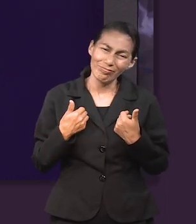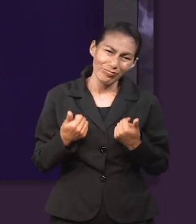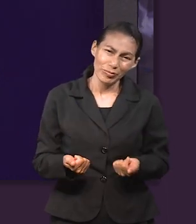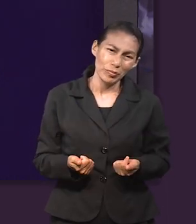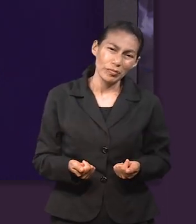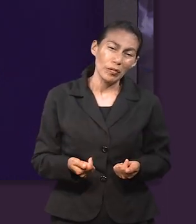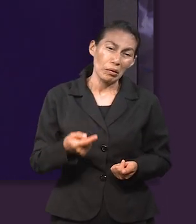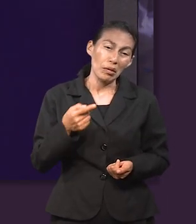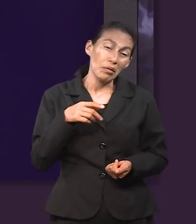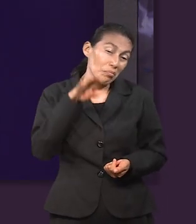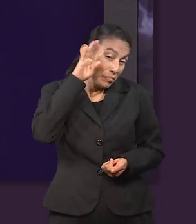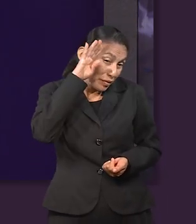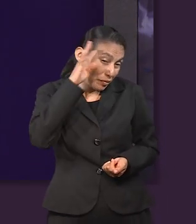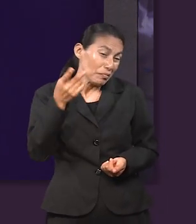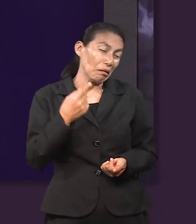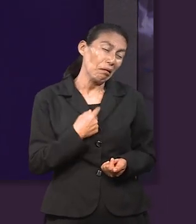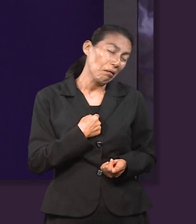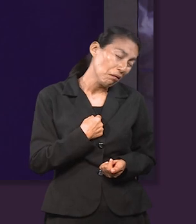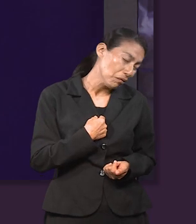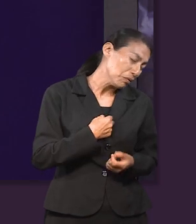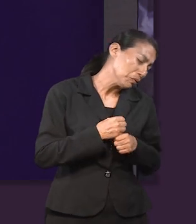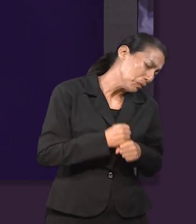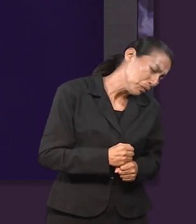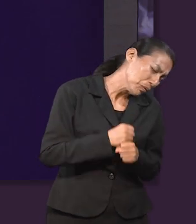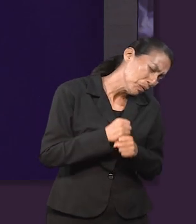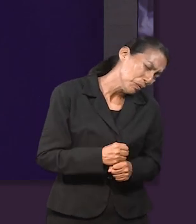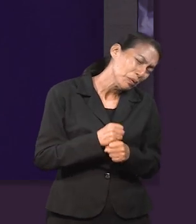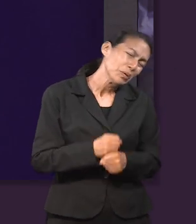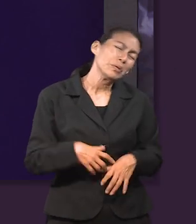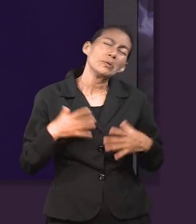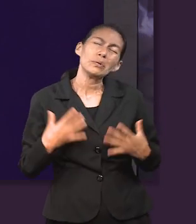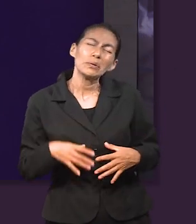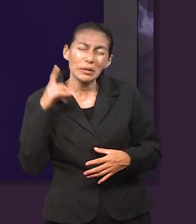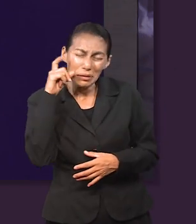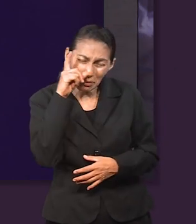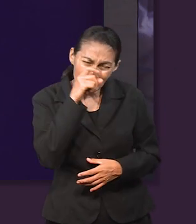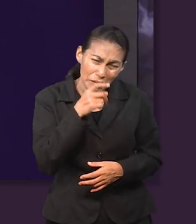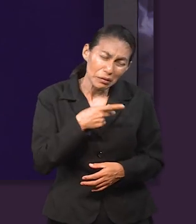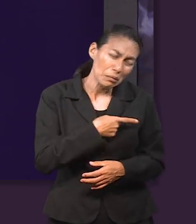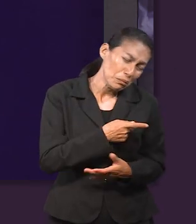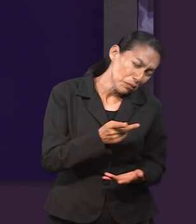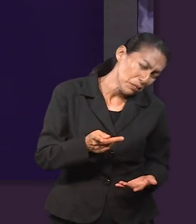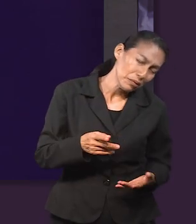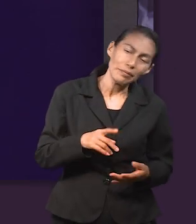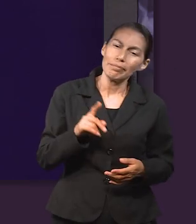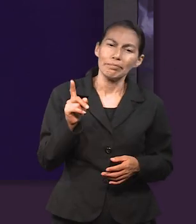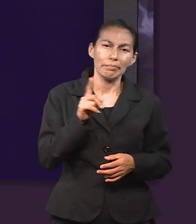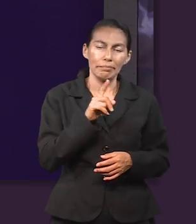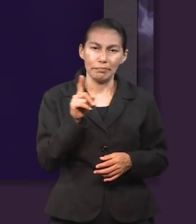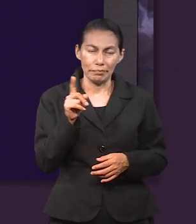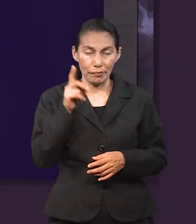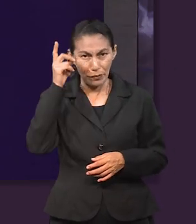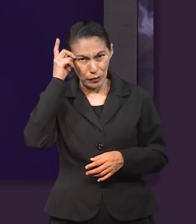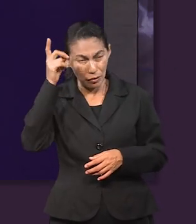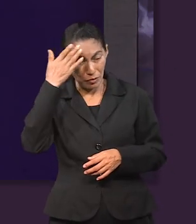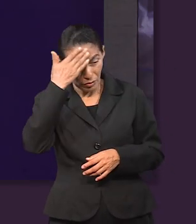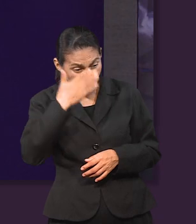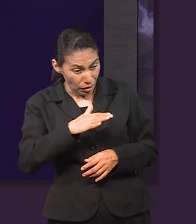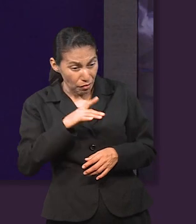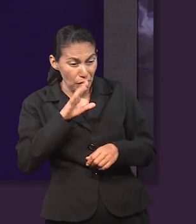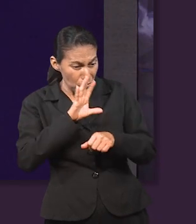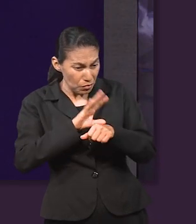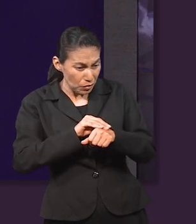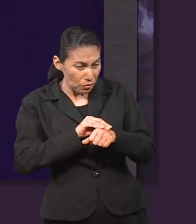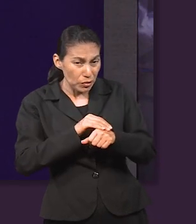realmente no vemos esa realidad. O sea, decimos, no, que estoy sufriendo demasiado. ¿Cómo Dios va a permitir esto? Pero realmente como es este